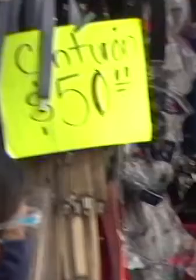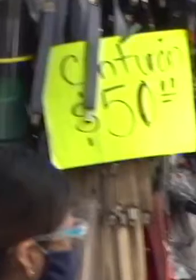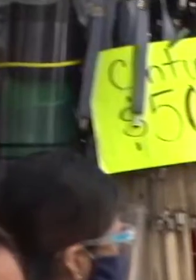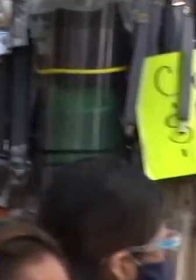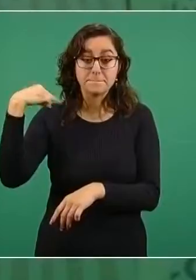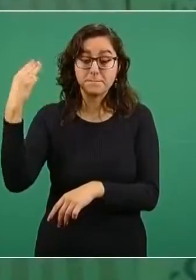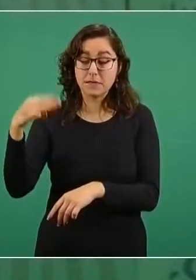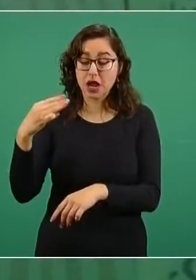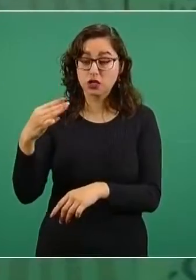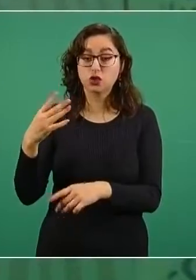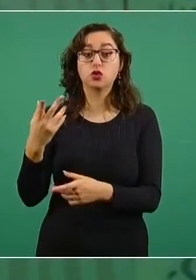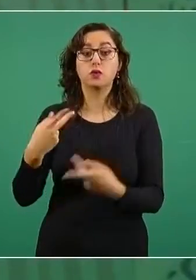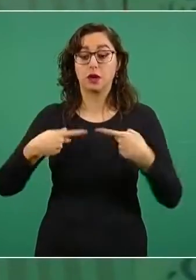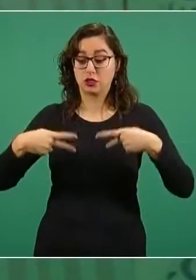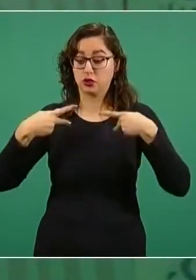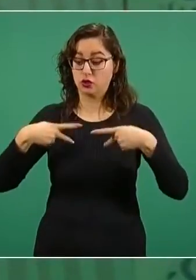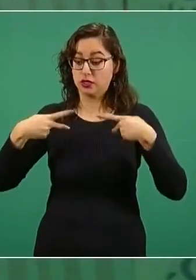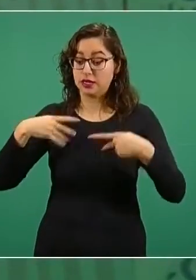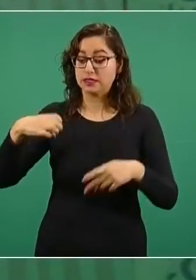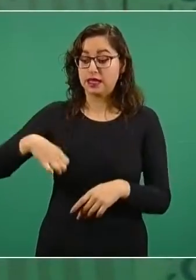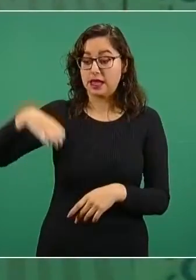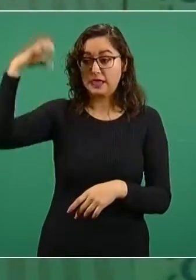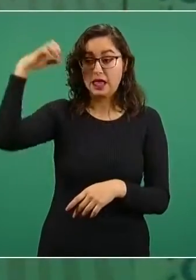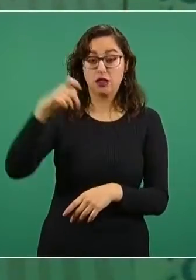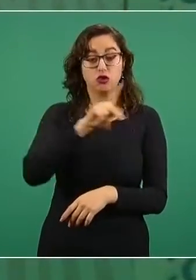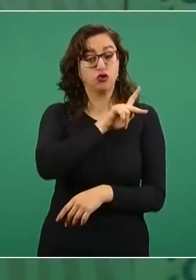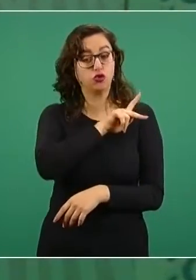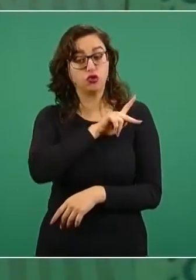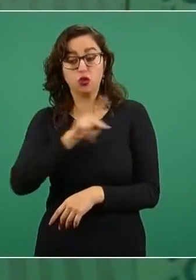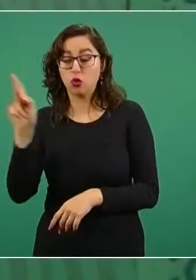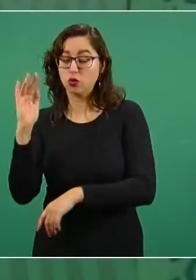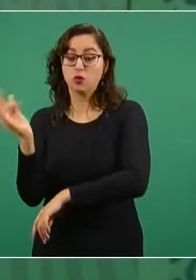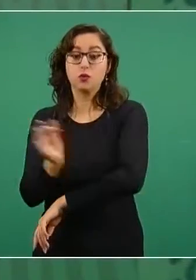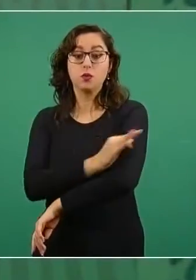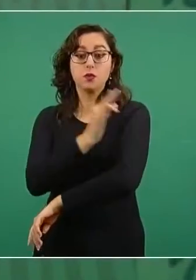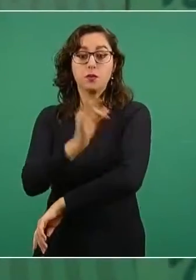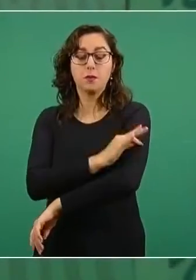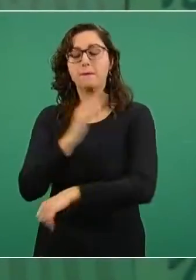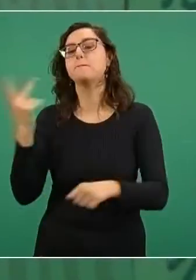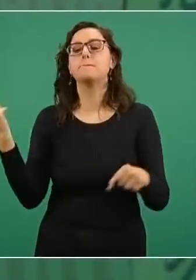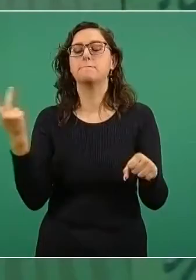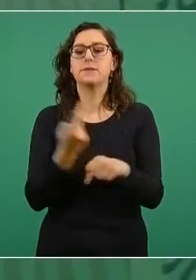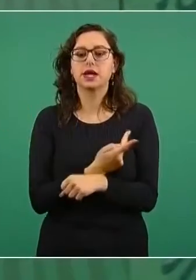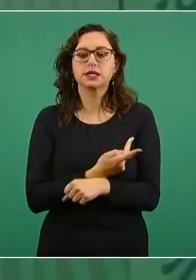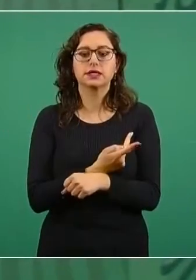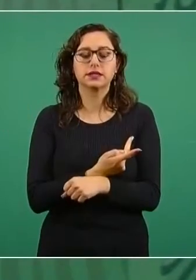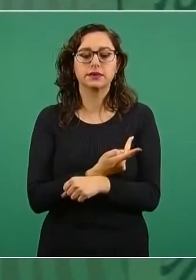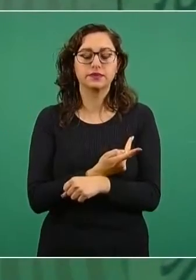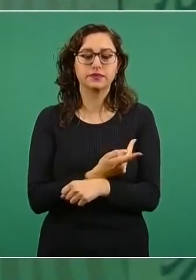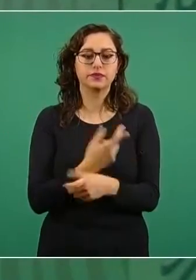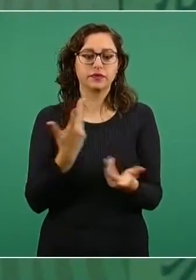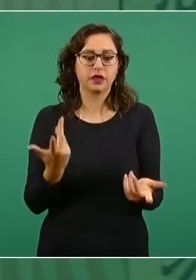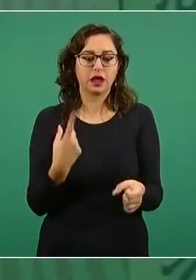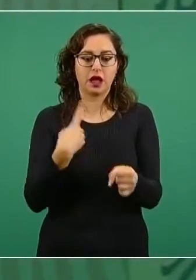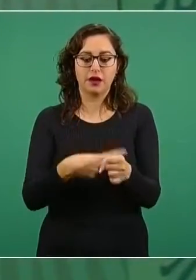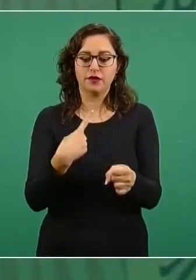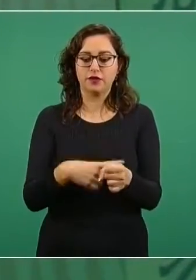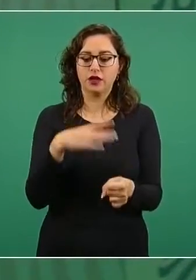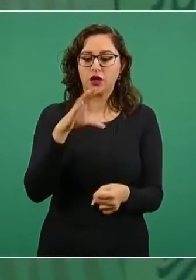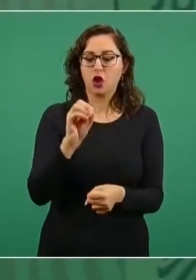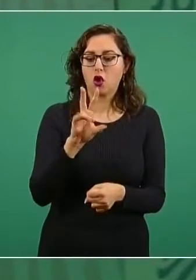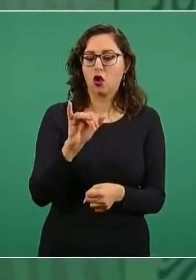tenemos vacunados a todos los adultos mayores, se reduce la mortalidad por COVID